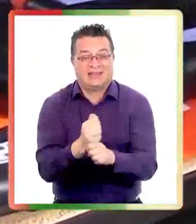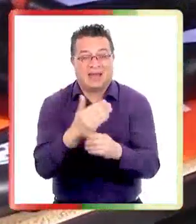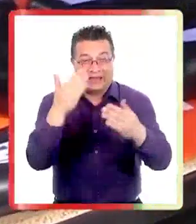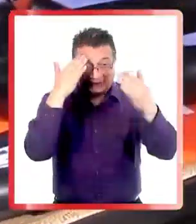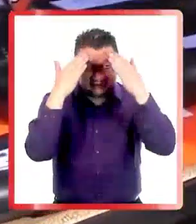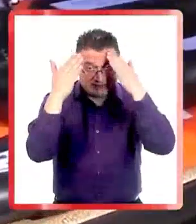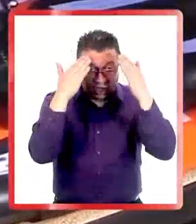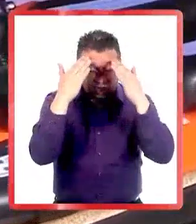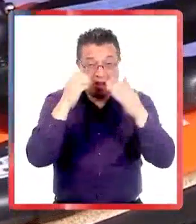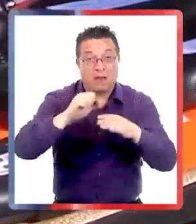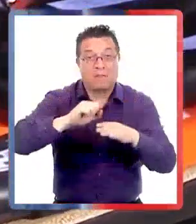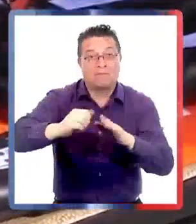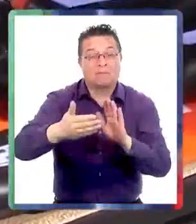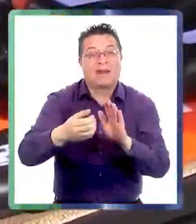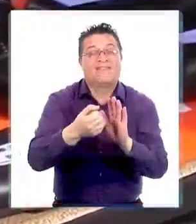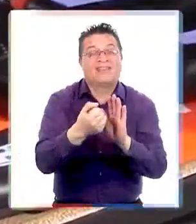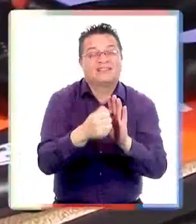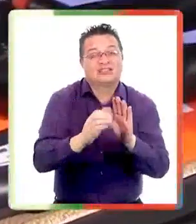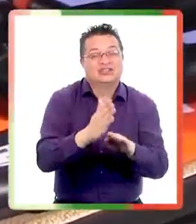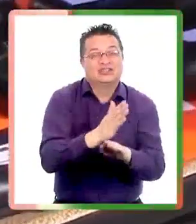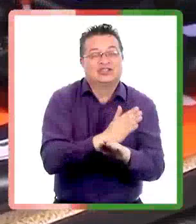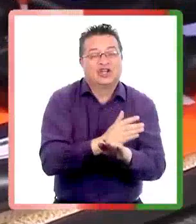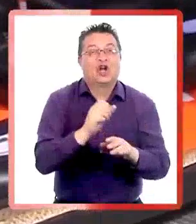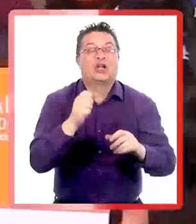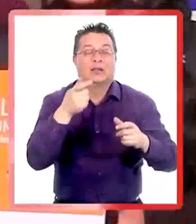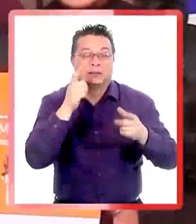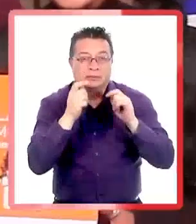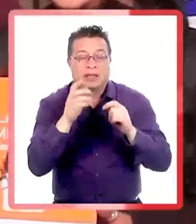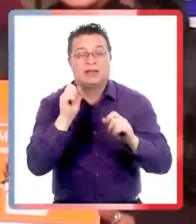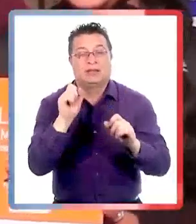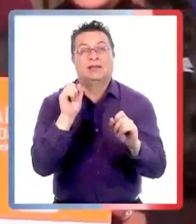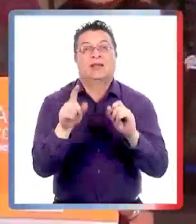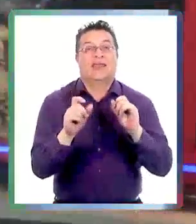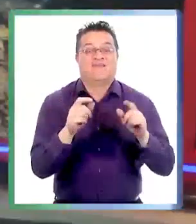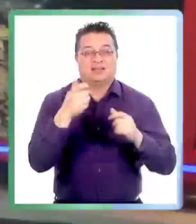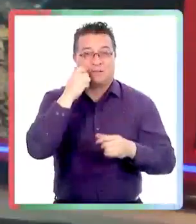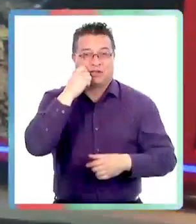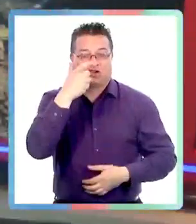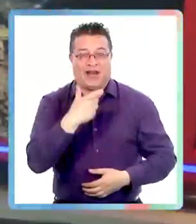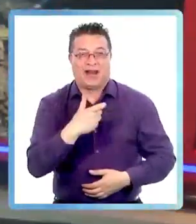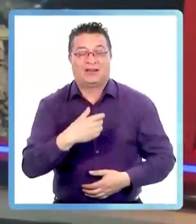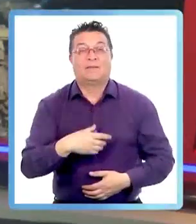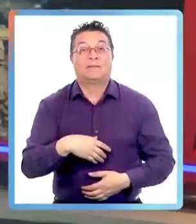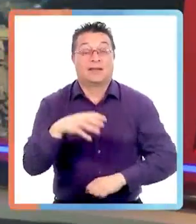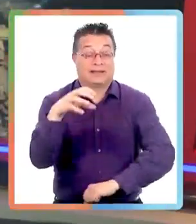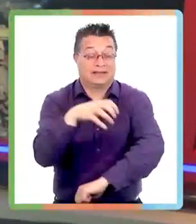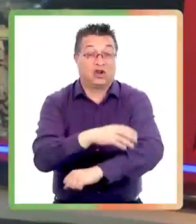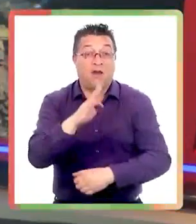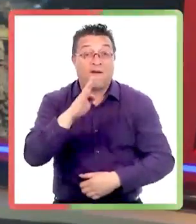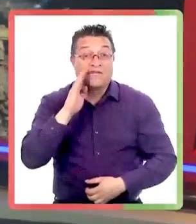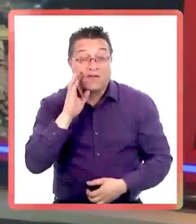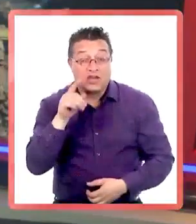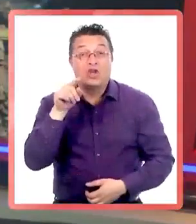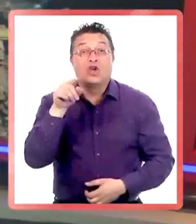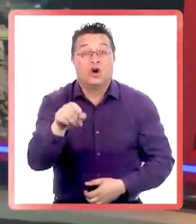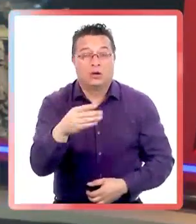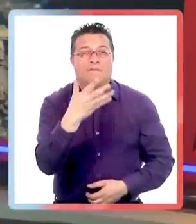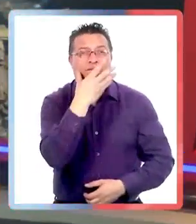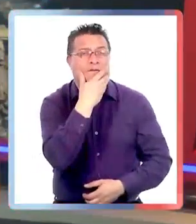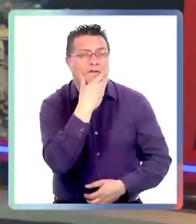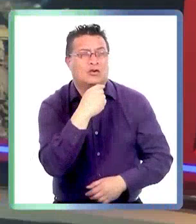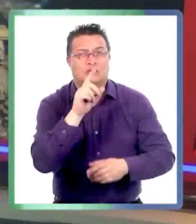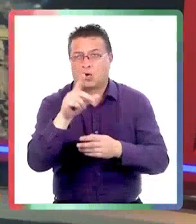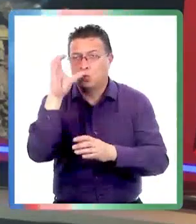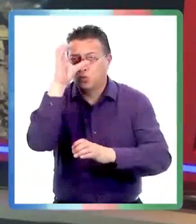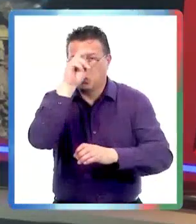uno de psicología prevención de riesgo y defensa personal La región del Bío Bío conocida por su belleza